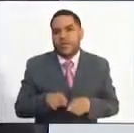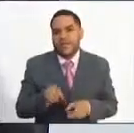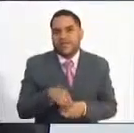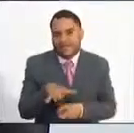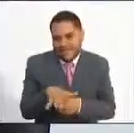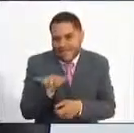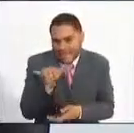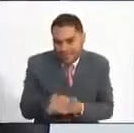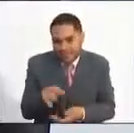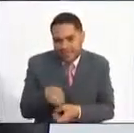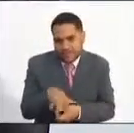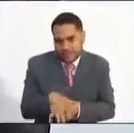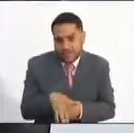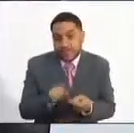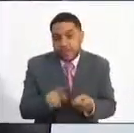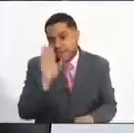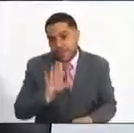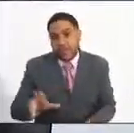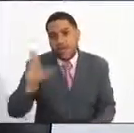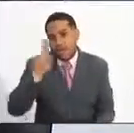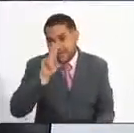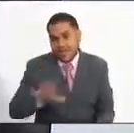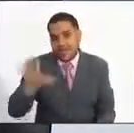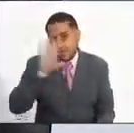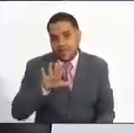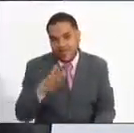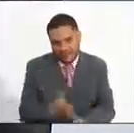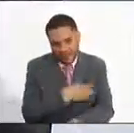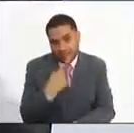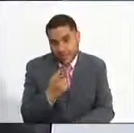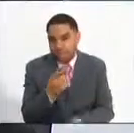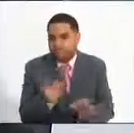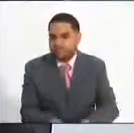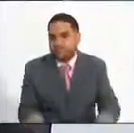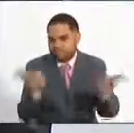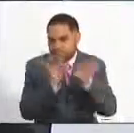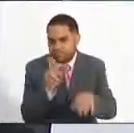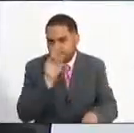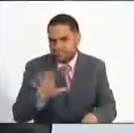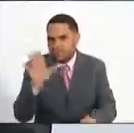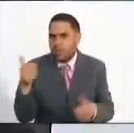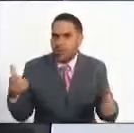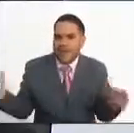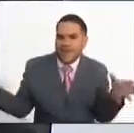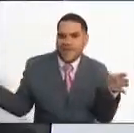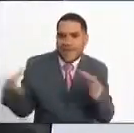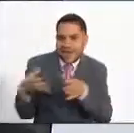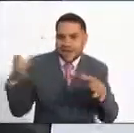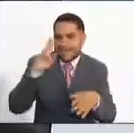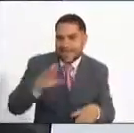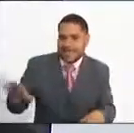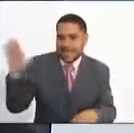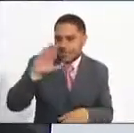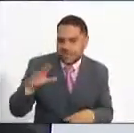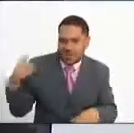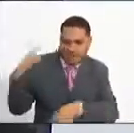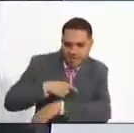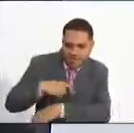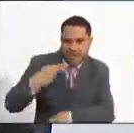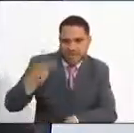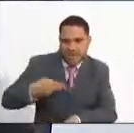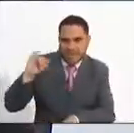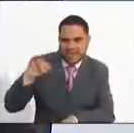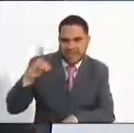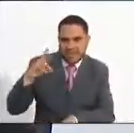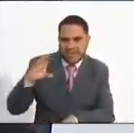y por el nivel nacional, además, como le mencioné, vale la pena hacer énfasis en la Agencia Nacional de Hidrocarburos y estamos